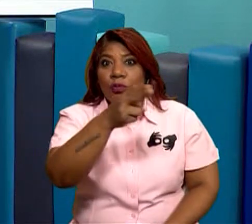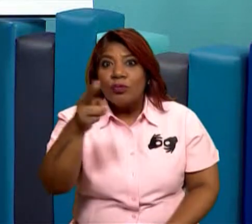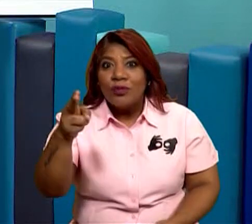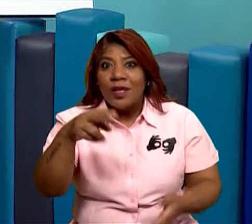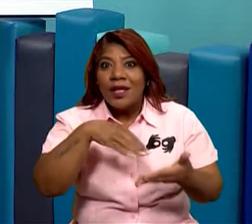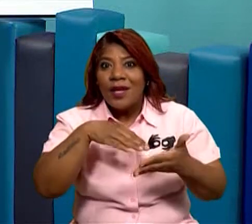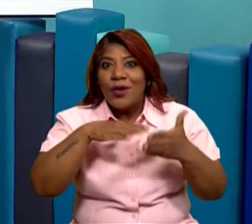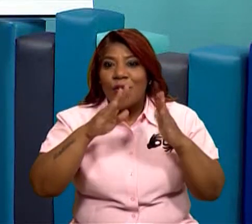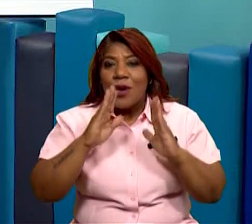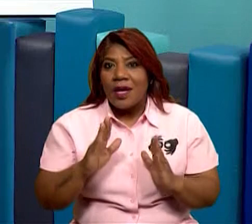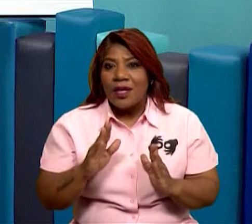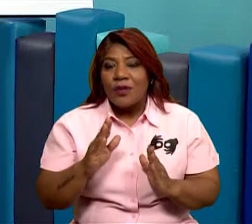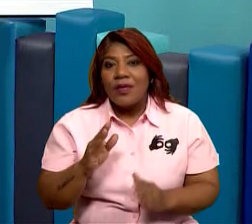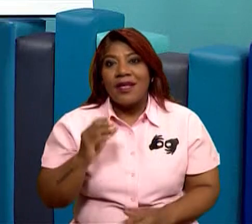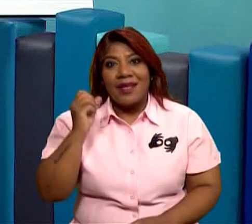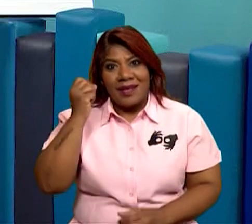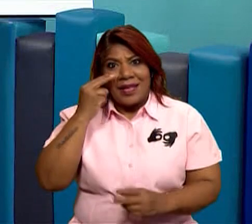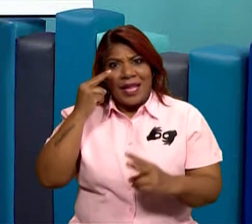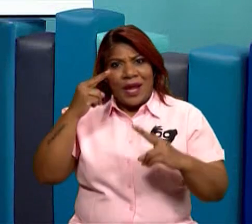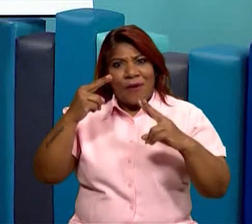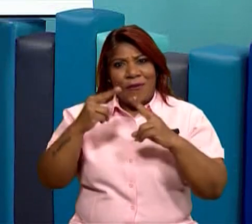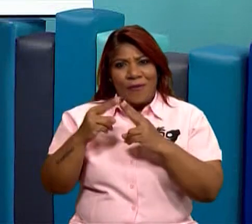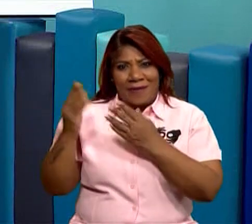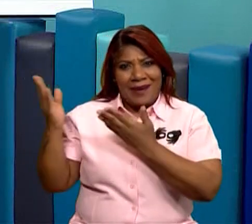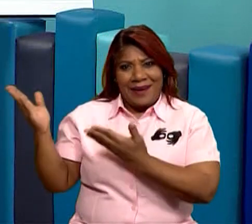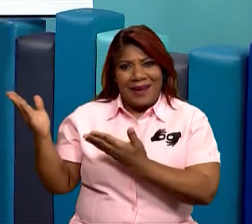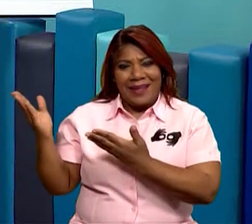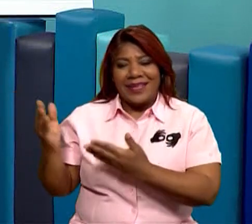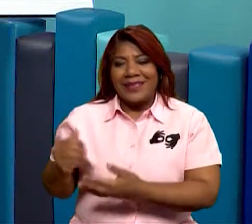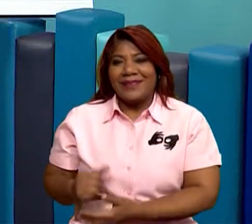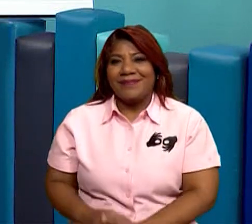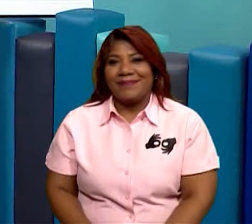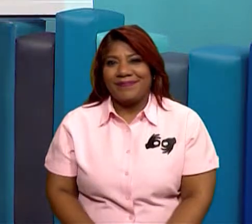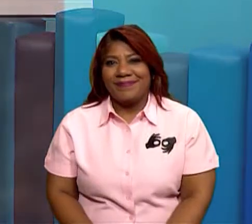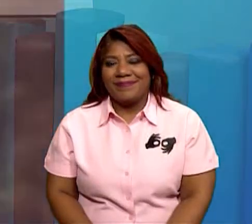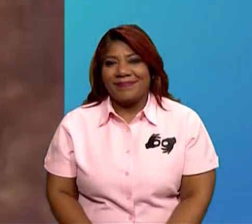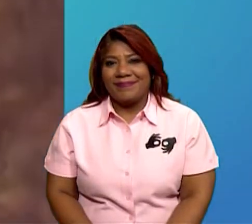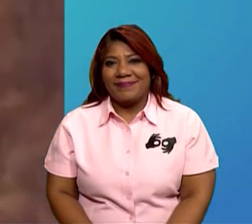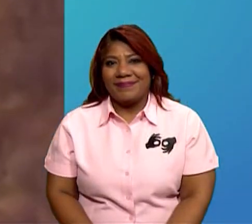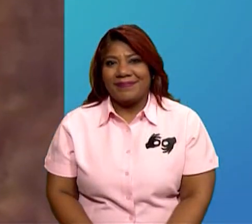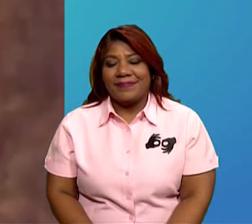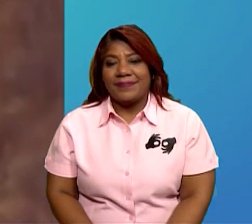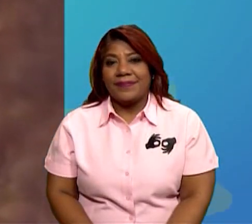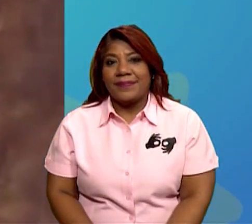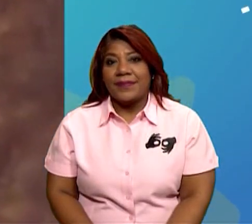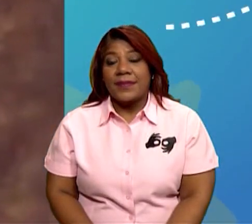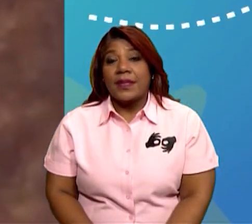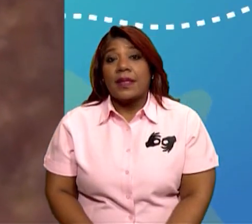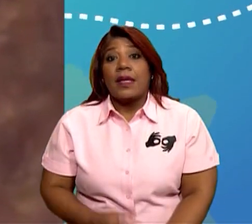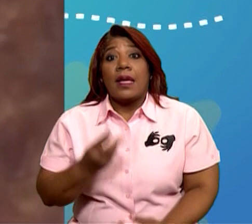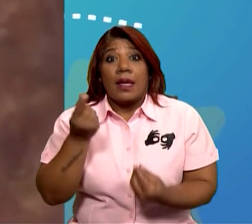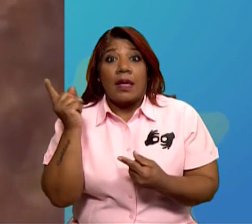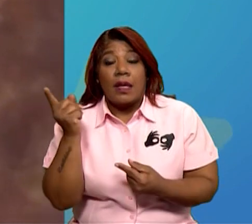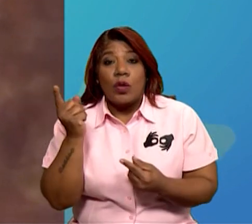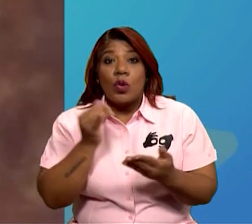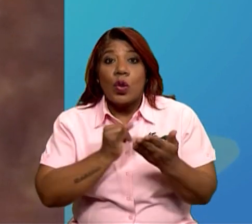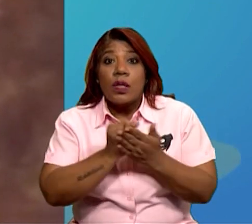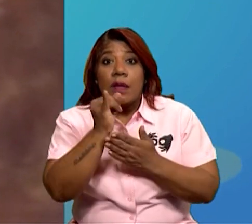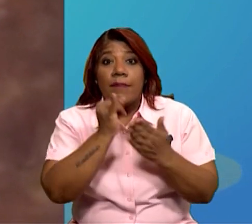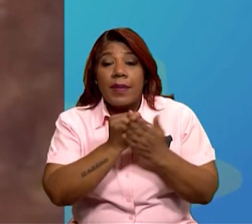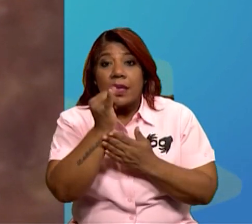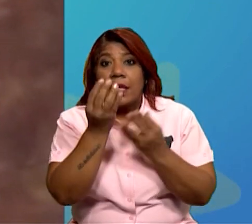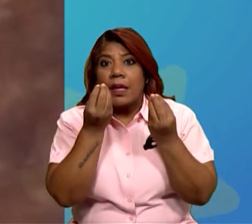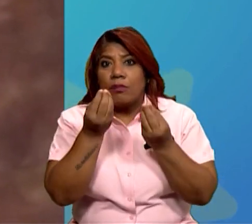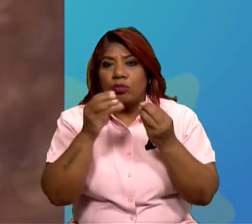y puedan saber a qué te dedicaste en ese aspecto. A ver, ¿cuál fue tu aporte? Mis aportes a la ciencia